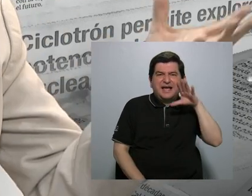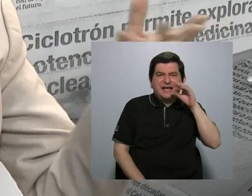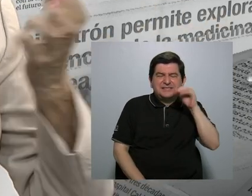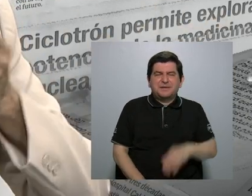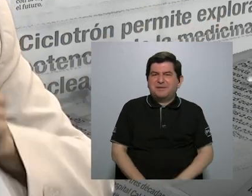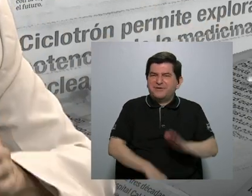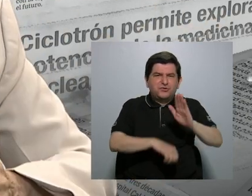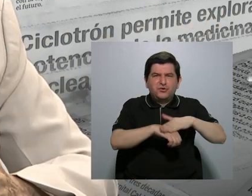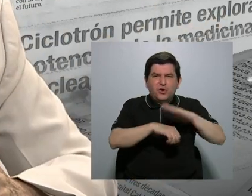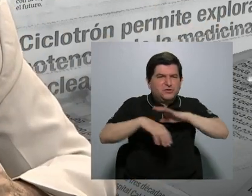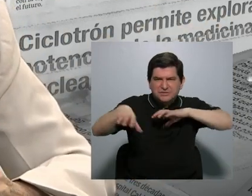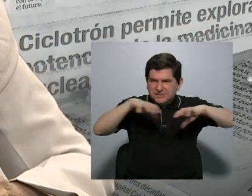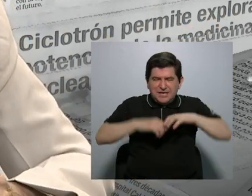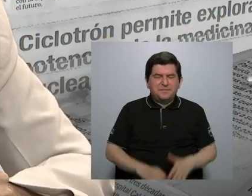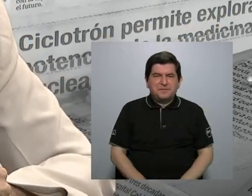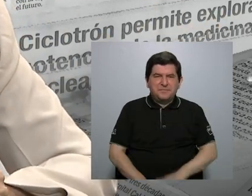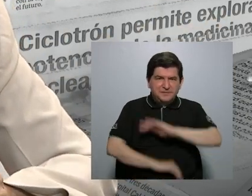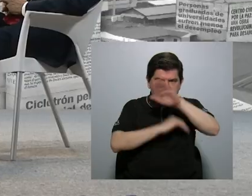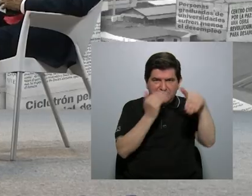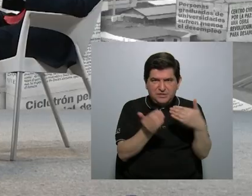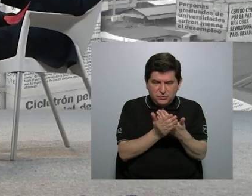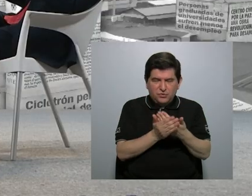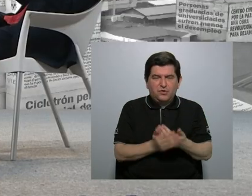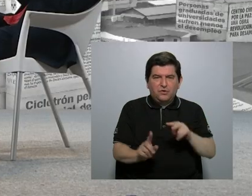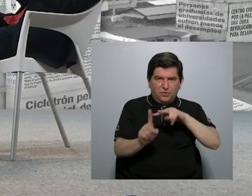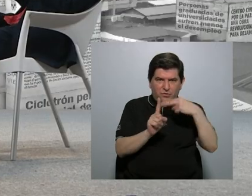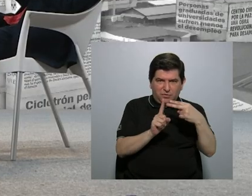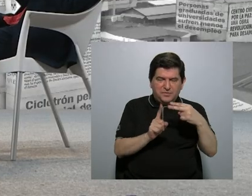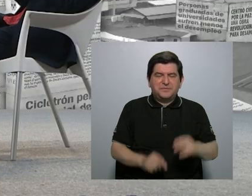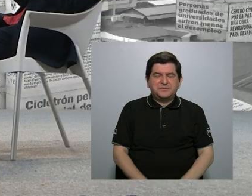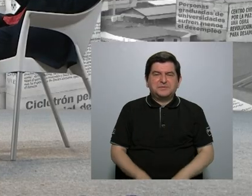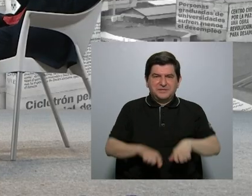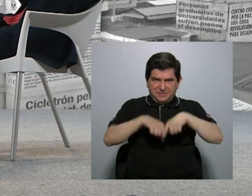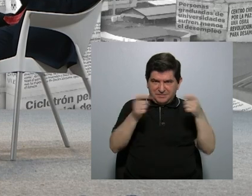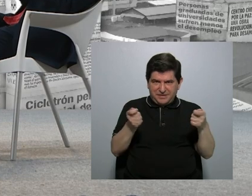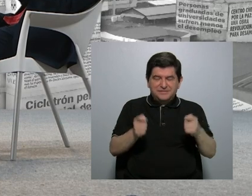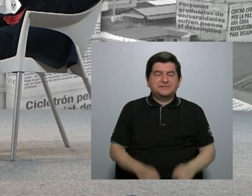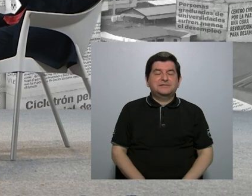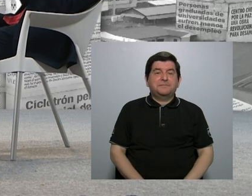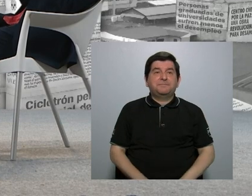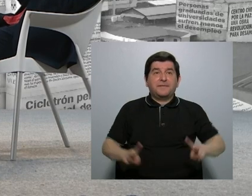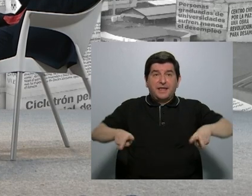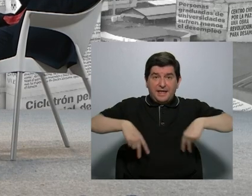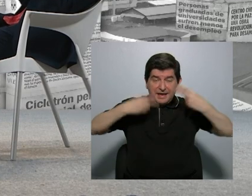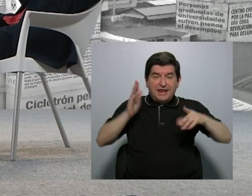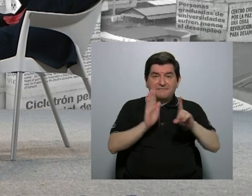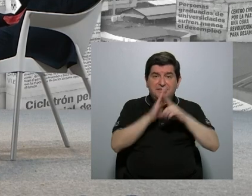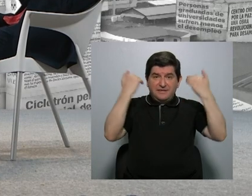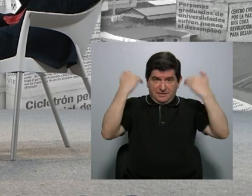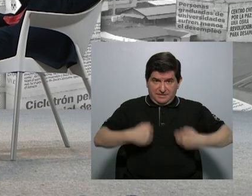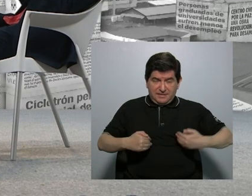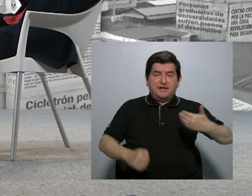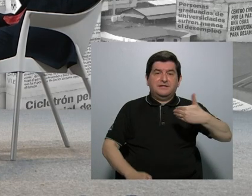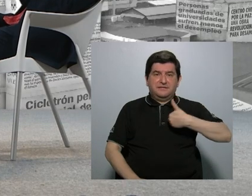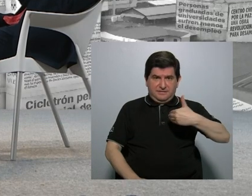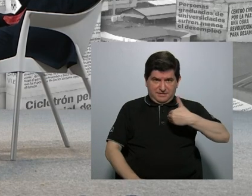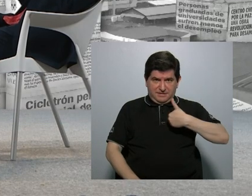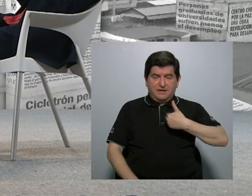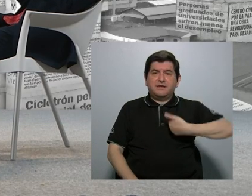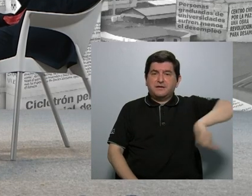ese todo que conforma la prensa? Vea, en la vida, en materia de derechos humanos, tenemos una serie de